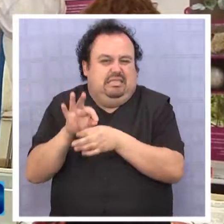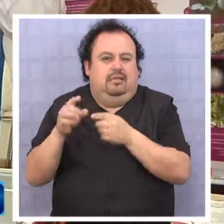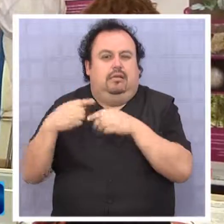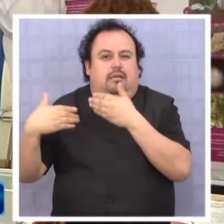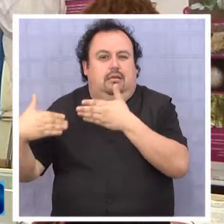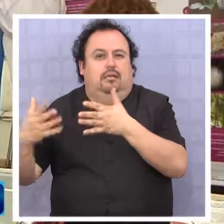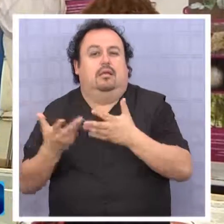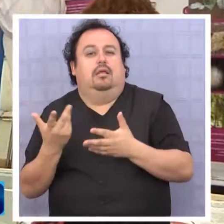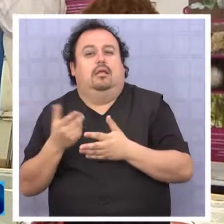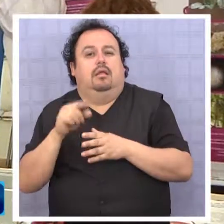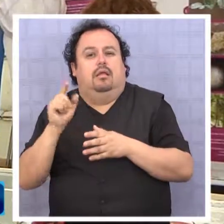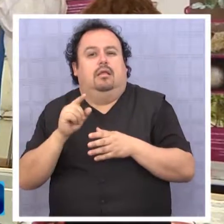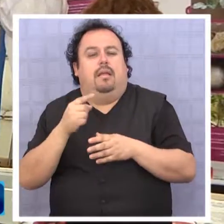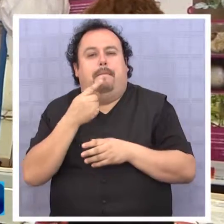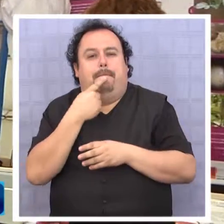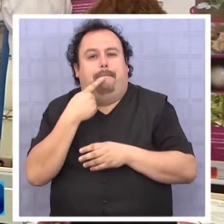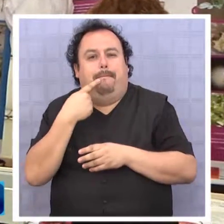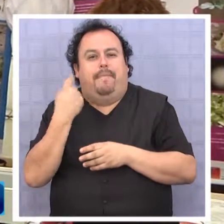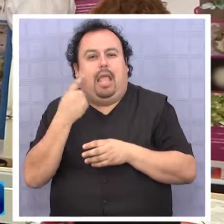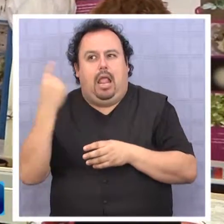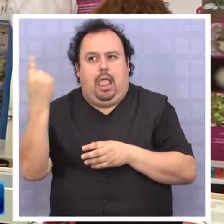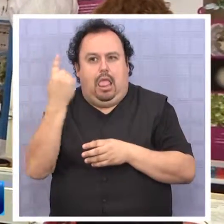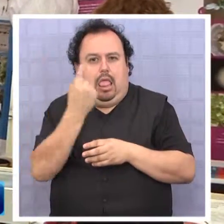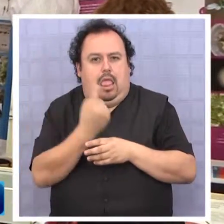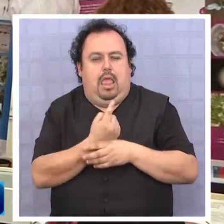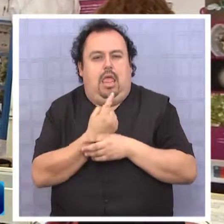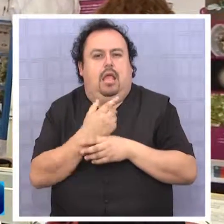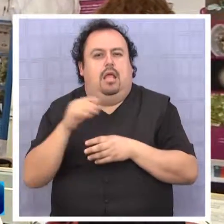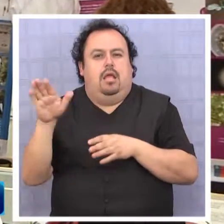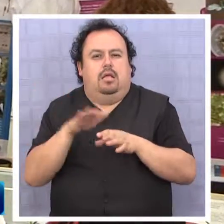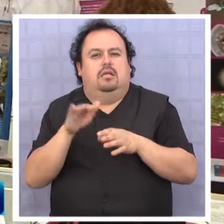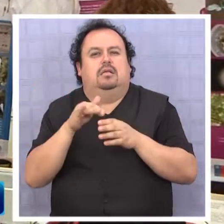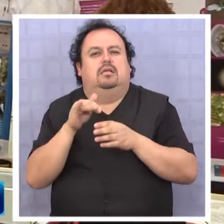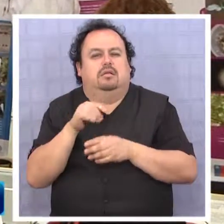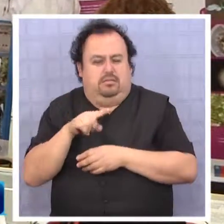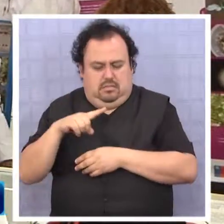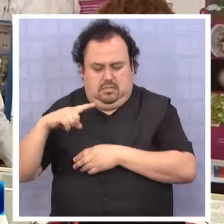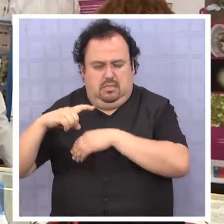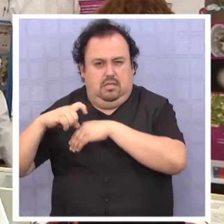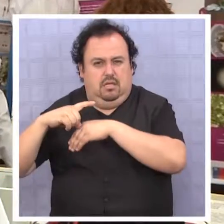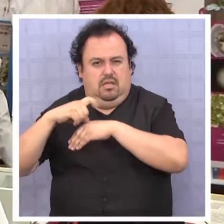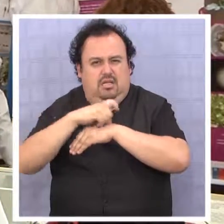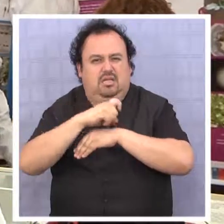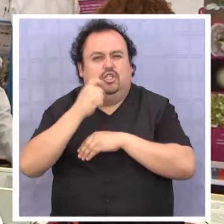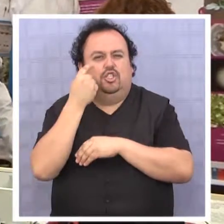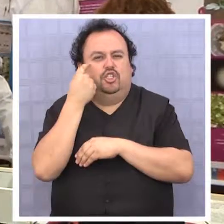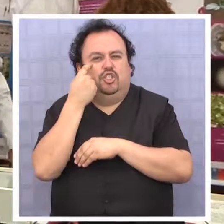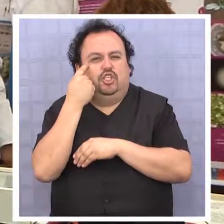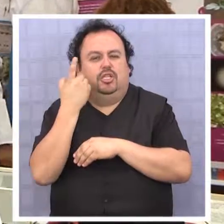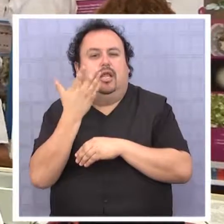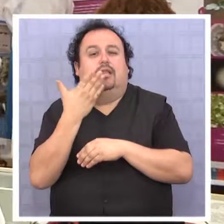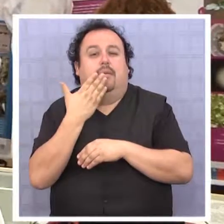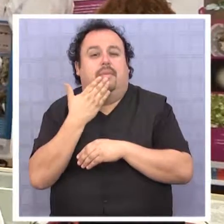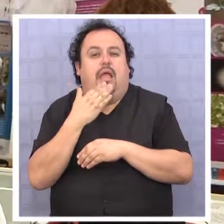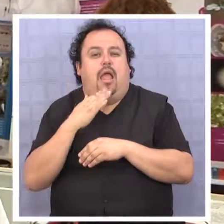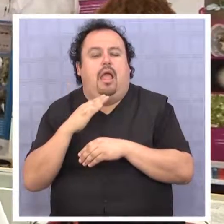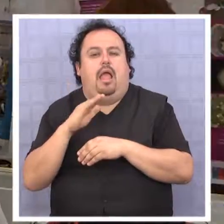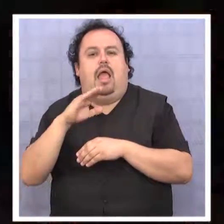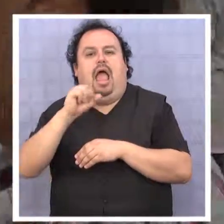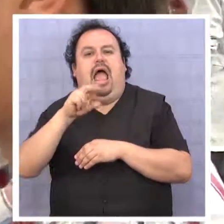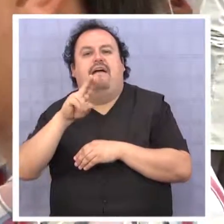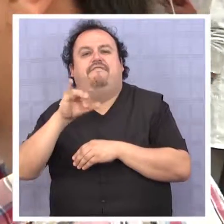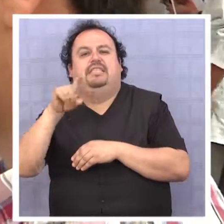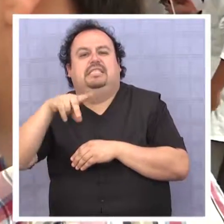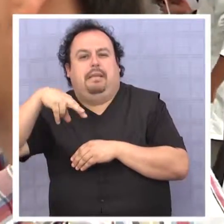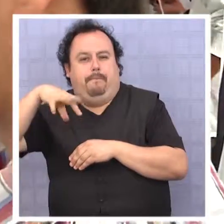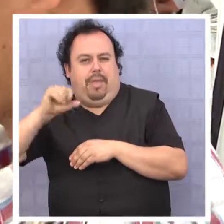que sacan la miel y atraen a otros insectos, como son larvas de chinita, como son larvas de avispas y de megavispas.